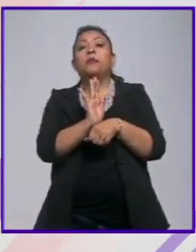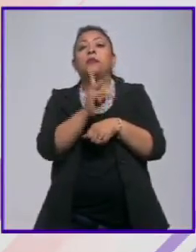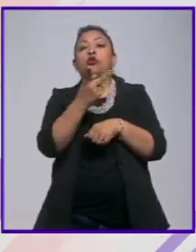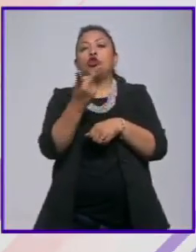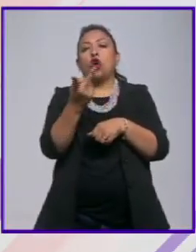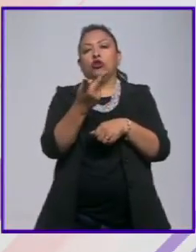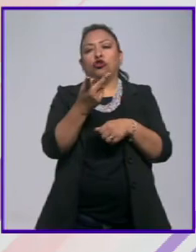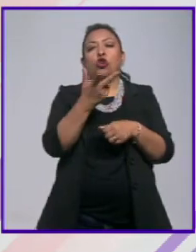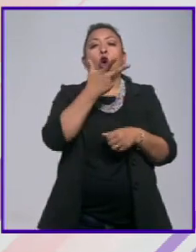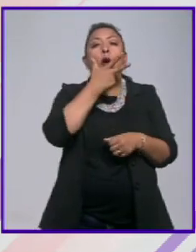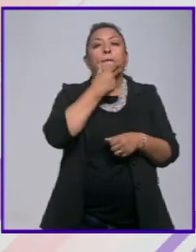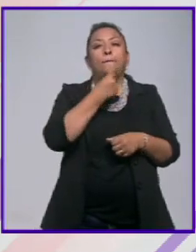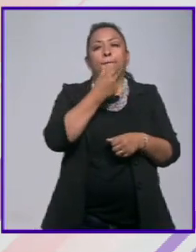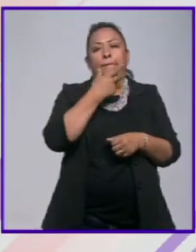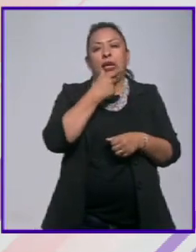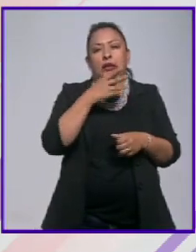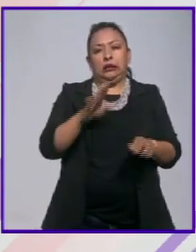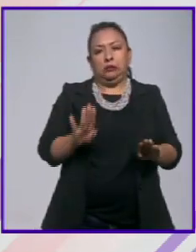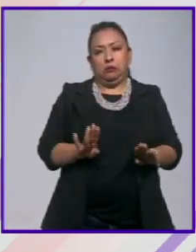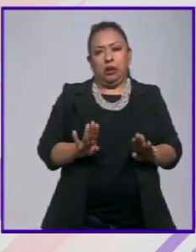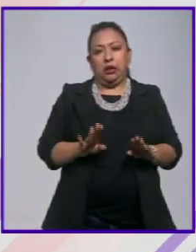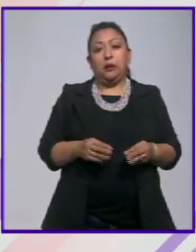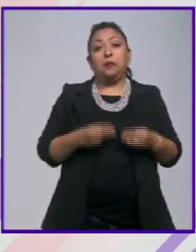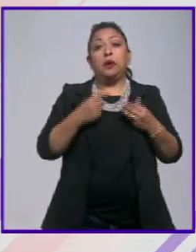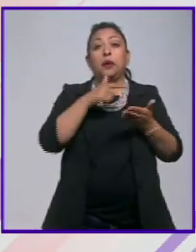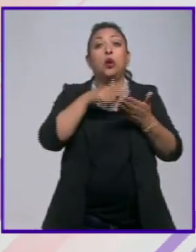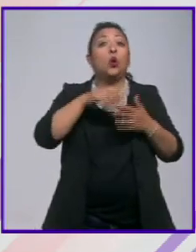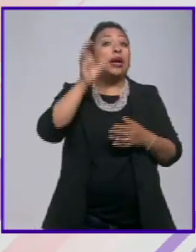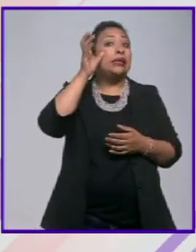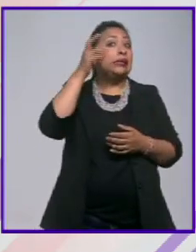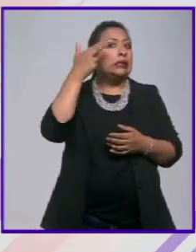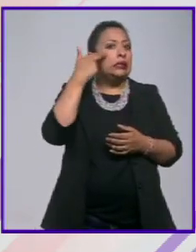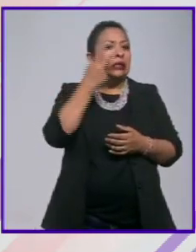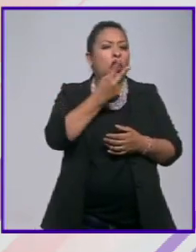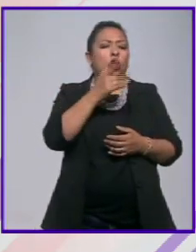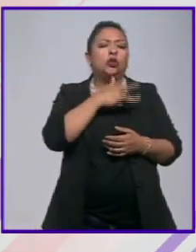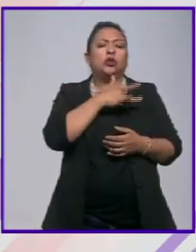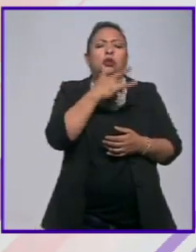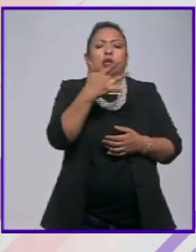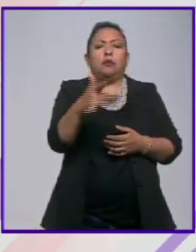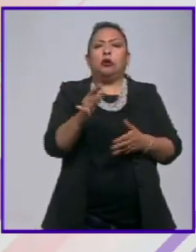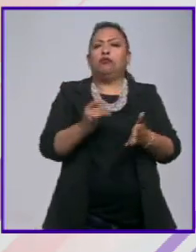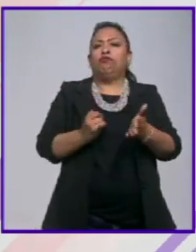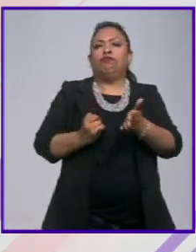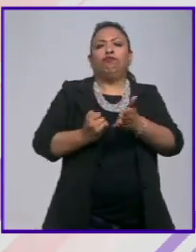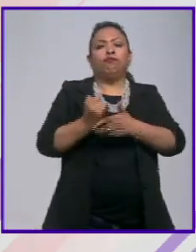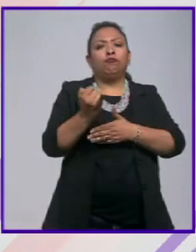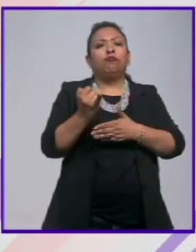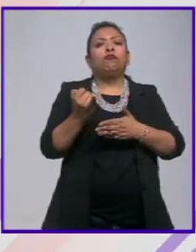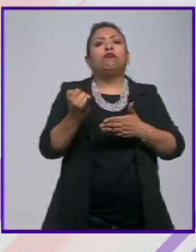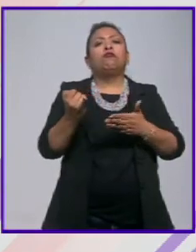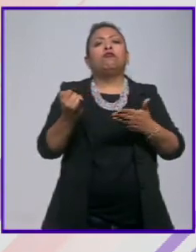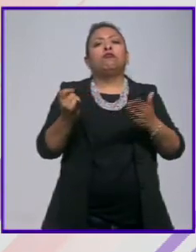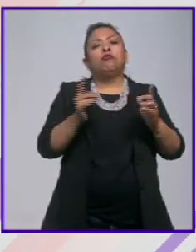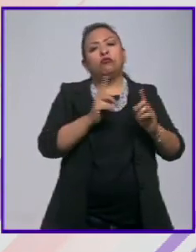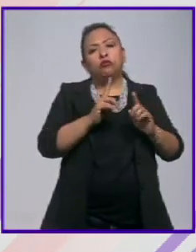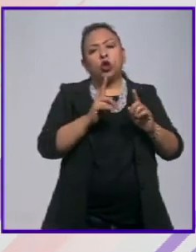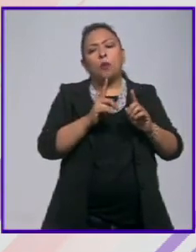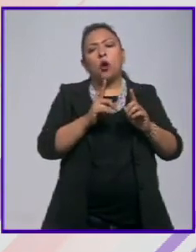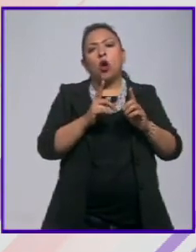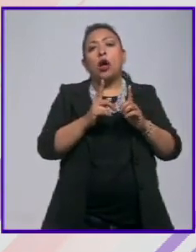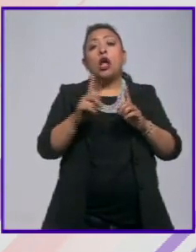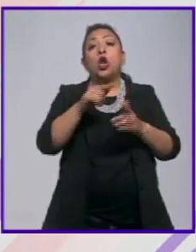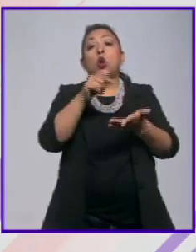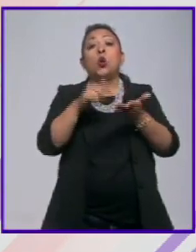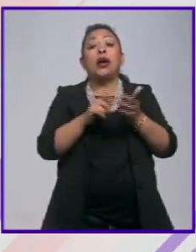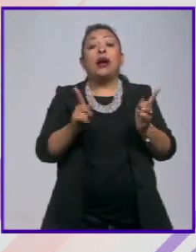pareja de hombres que viven en China que se enamoran y deciden irse reencontrarse en